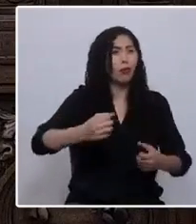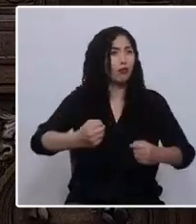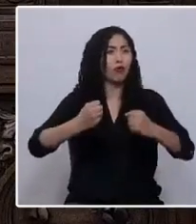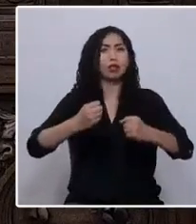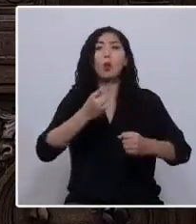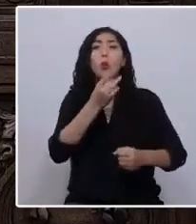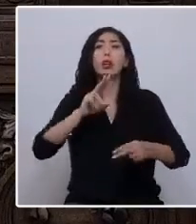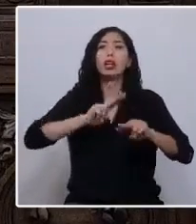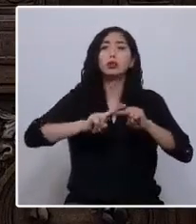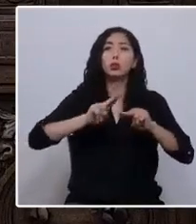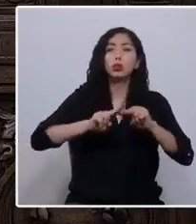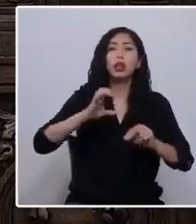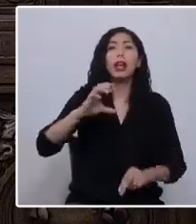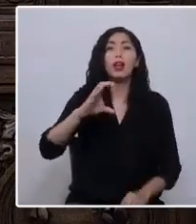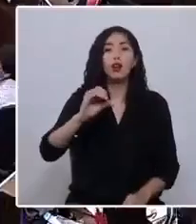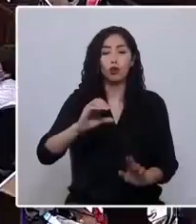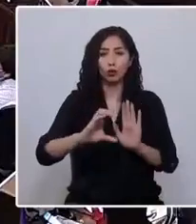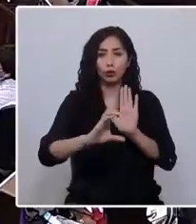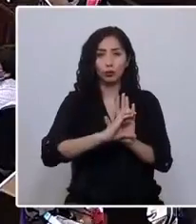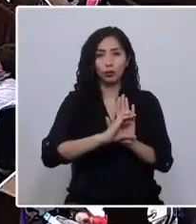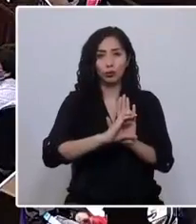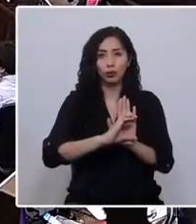solución, ¡Eco Constitución!